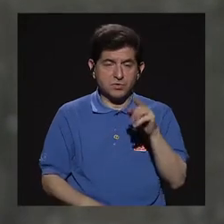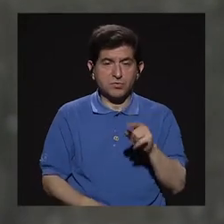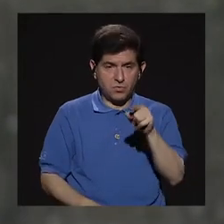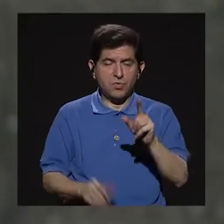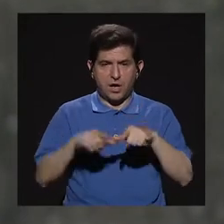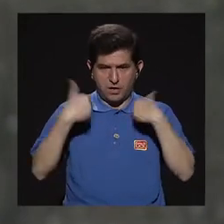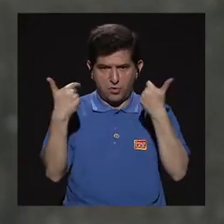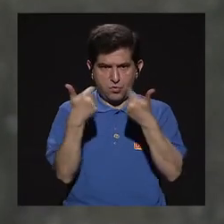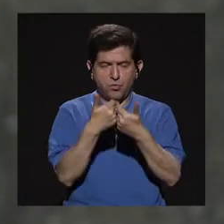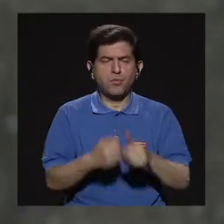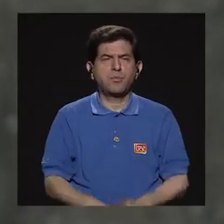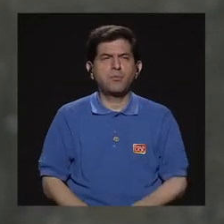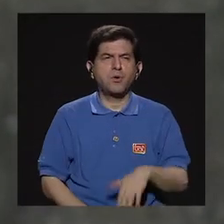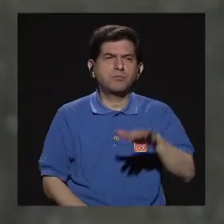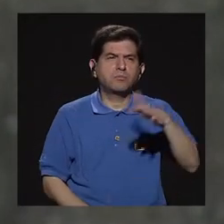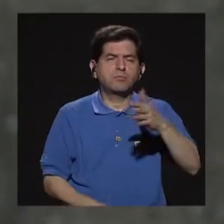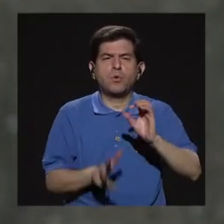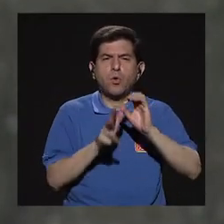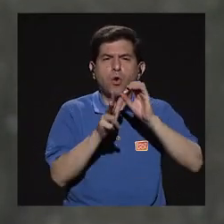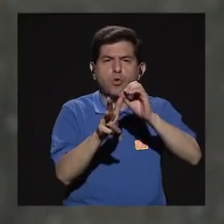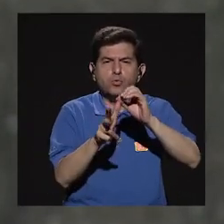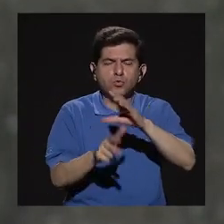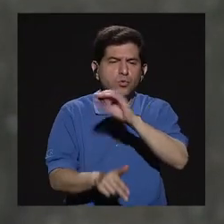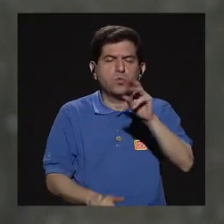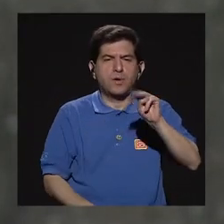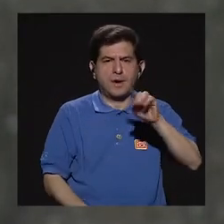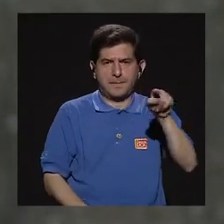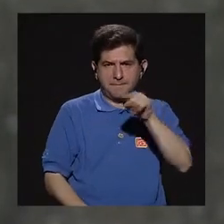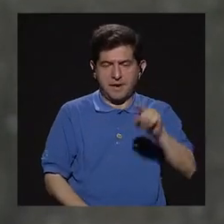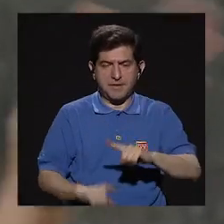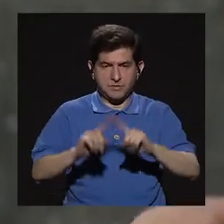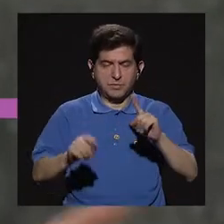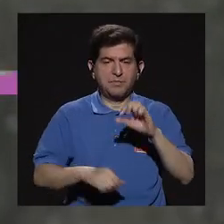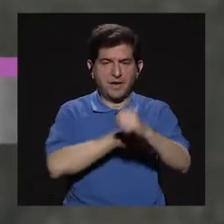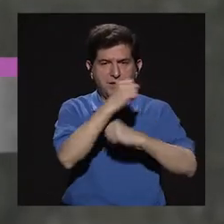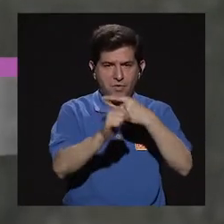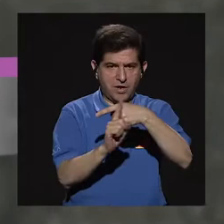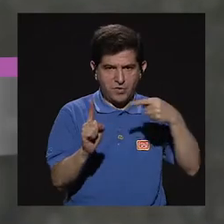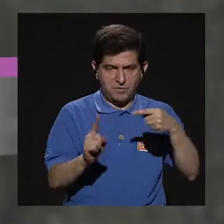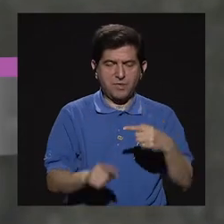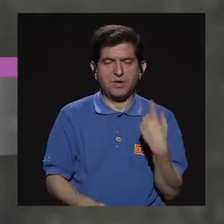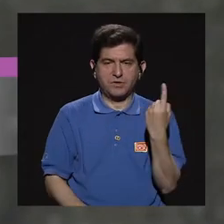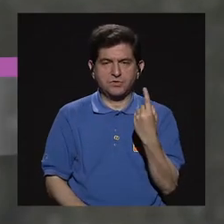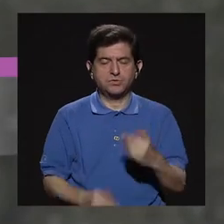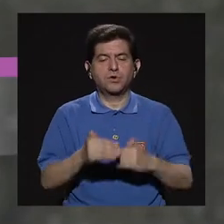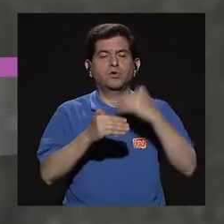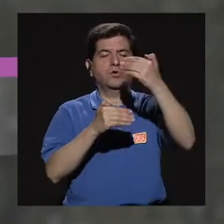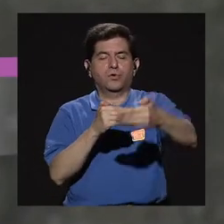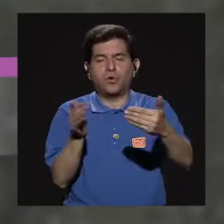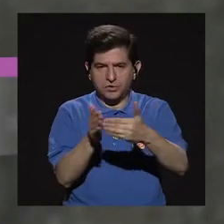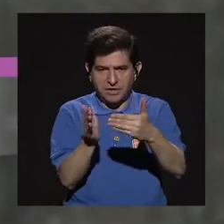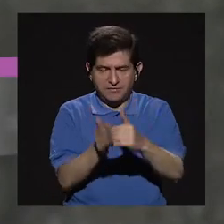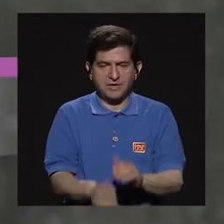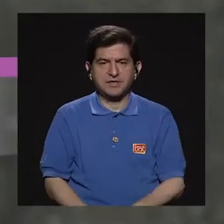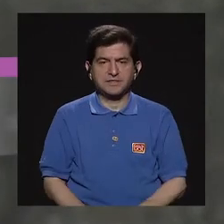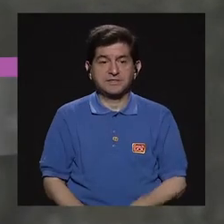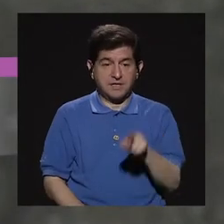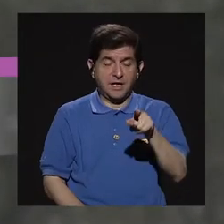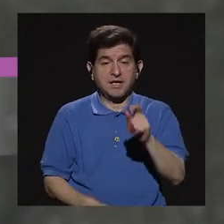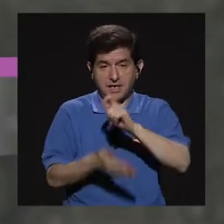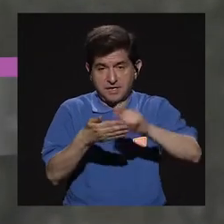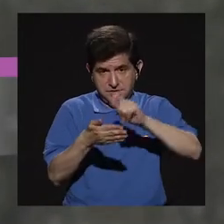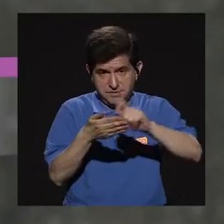más o menos, digamos, en los meses de octubre y marzo, ¿verdad? Pero cada año y medio. Entonces, ellas completan una